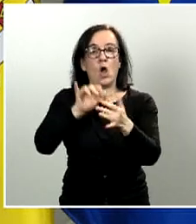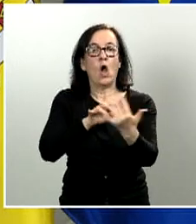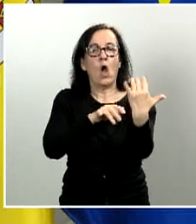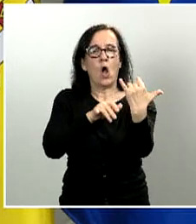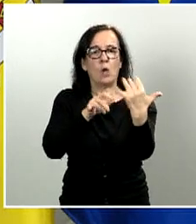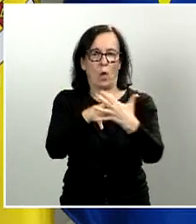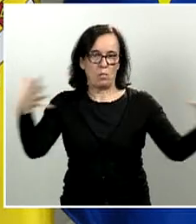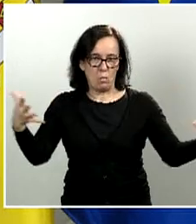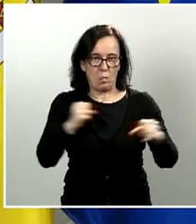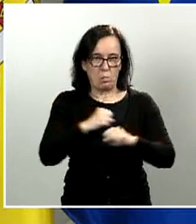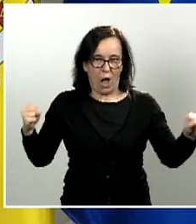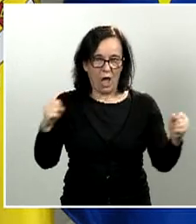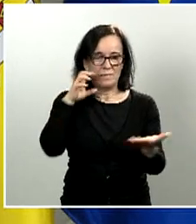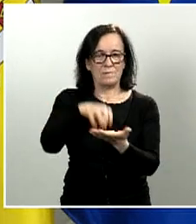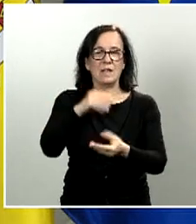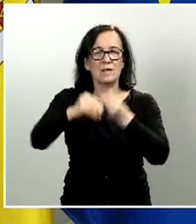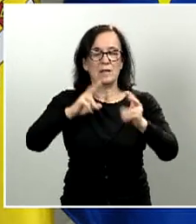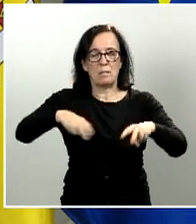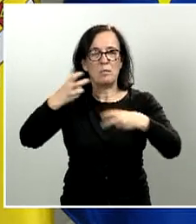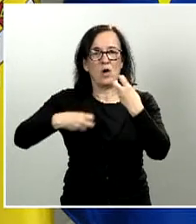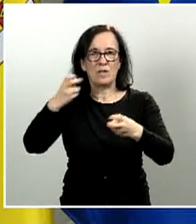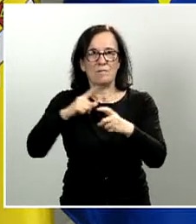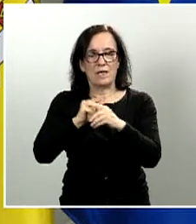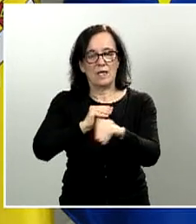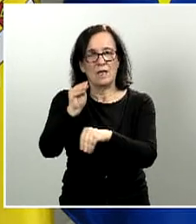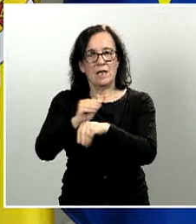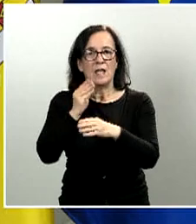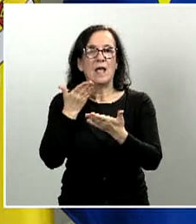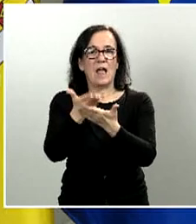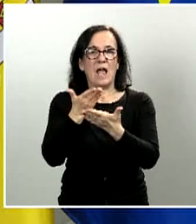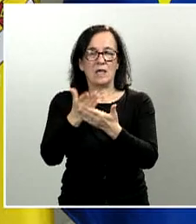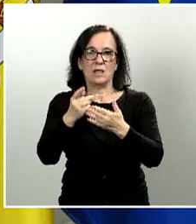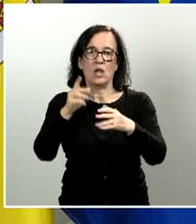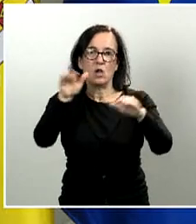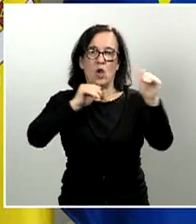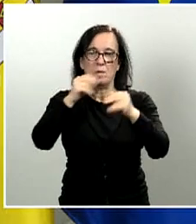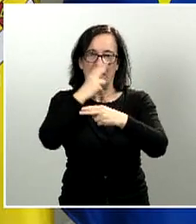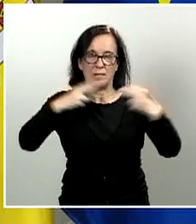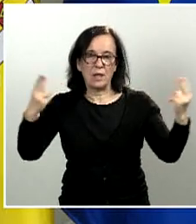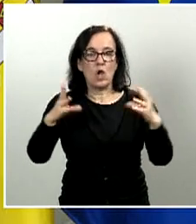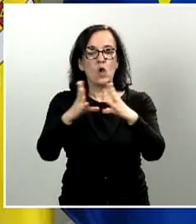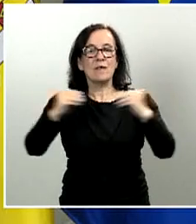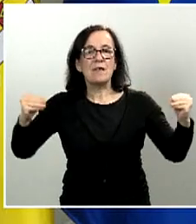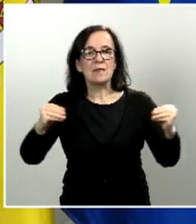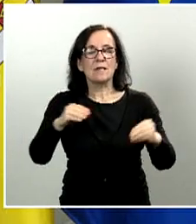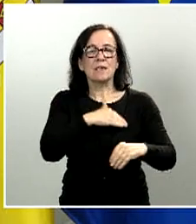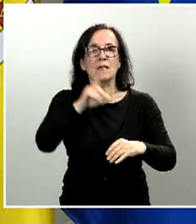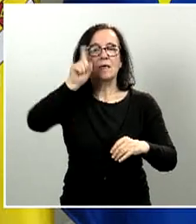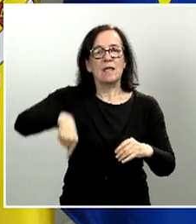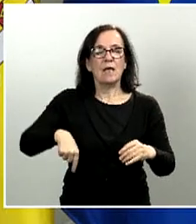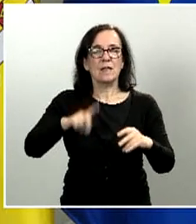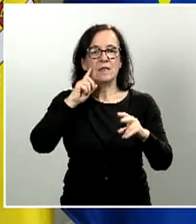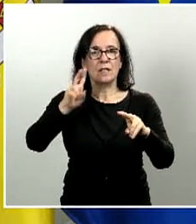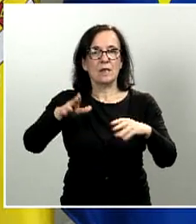Se modifican las condiciones de ayudas para las convocatorias públicas en el ámbito universitario y se facilita también la innovación de los